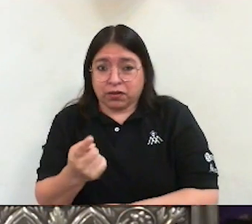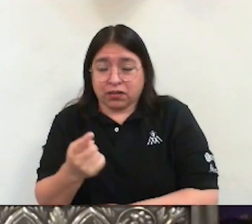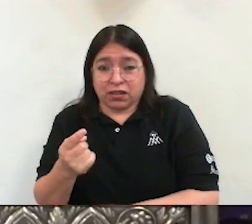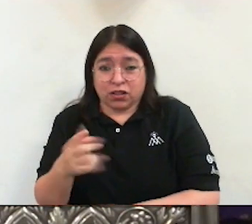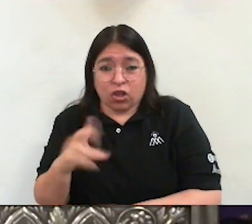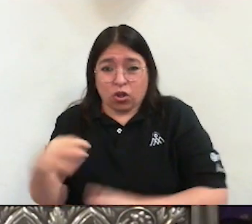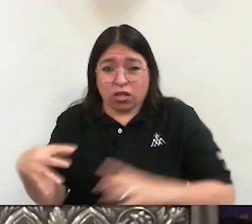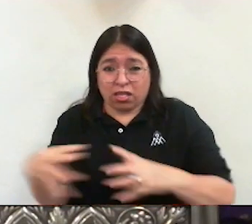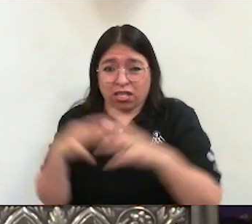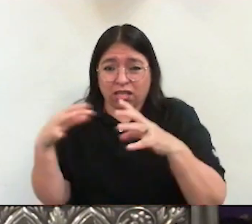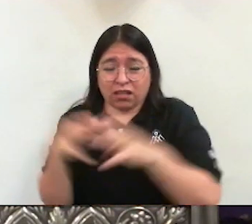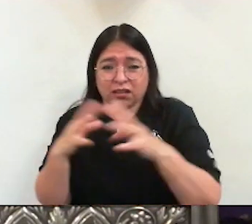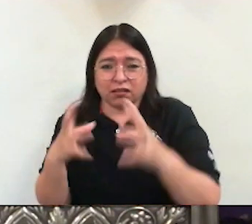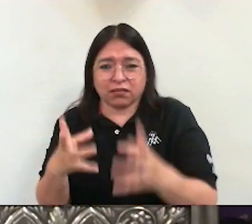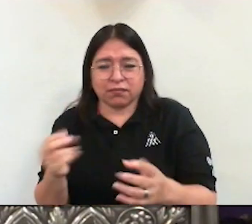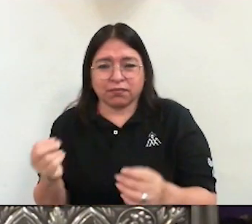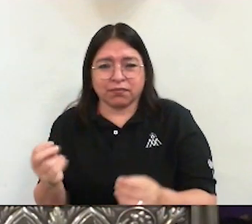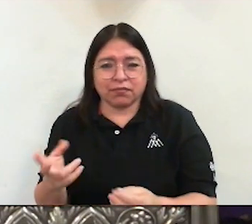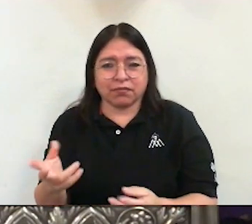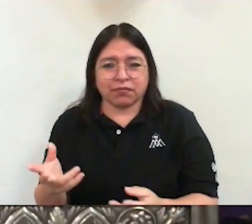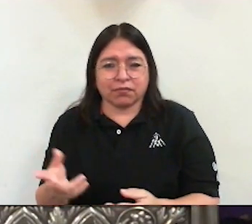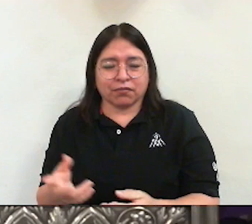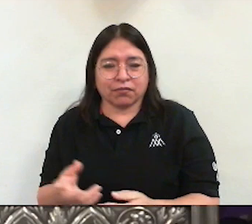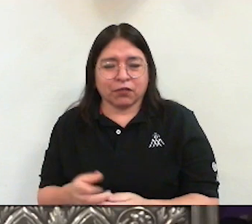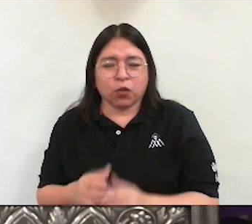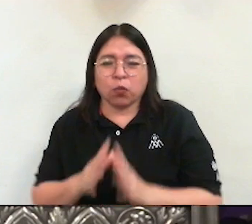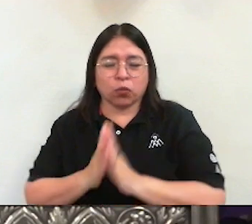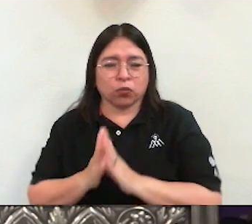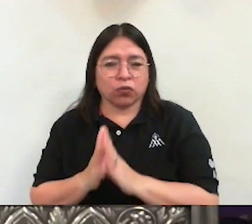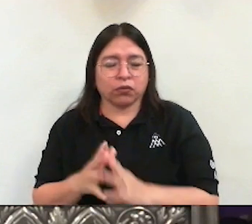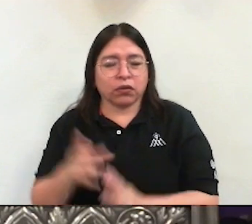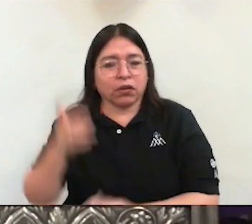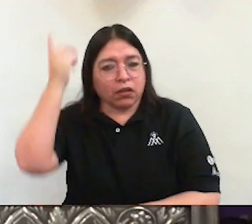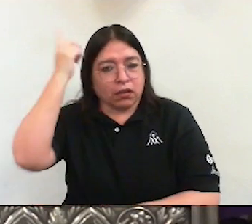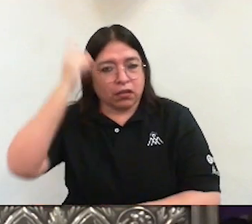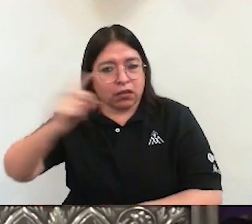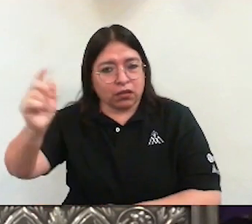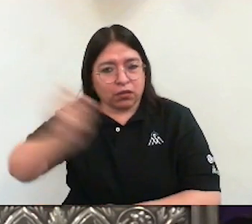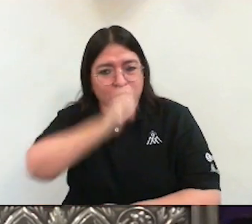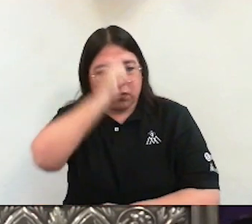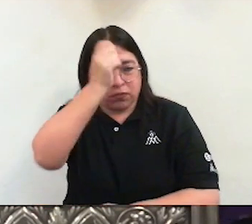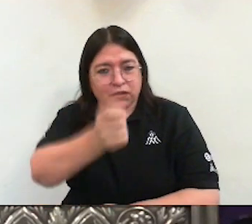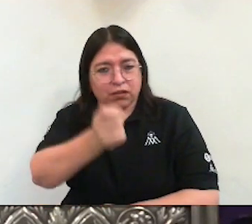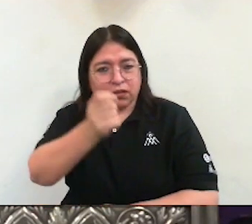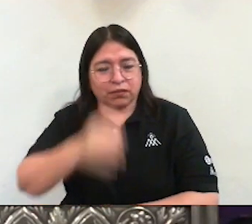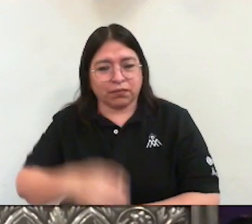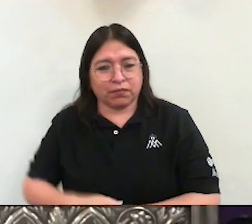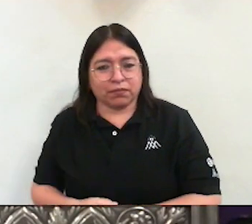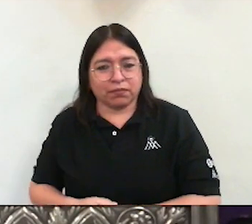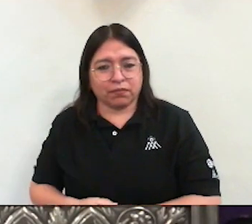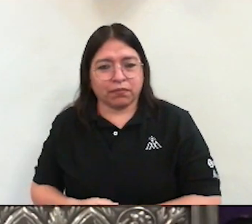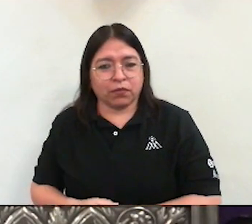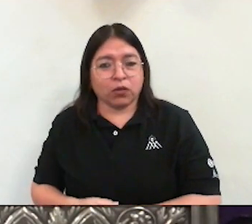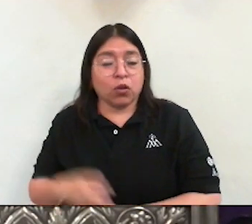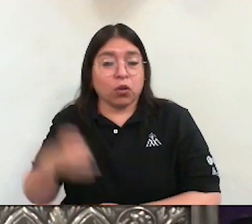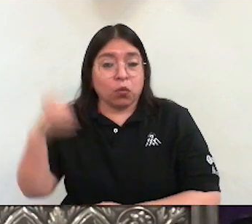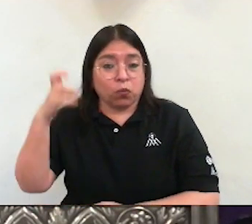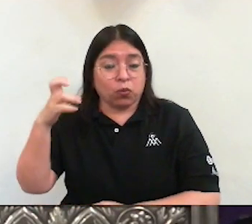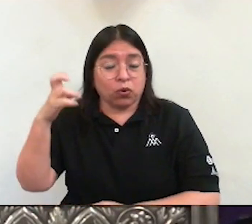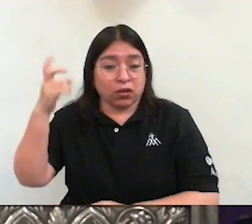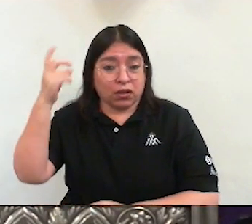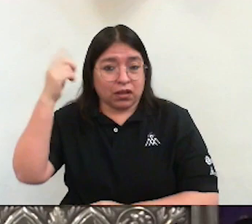en los lugares de esparcimiento. Que Dios nos ayude porque es